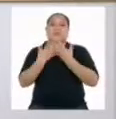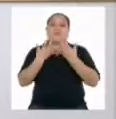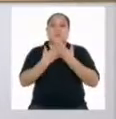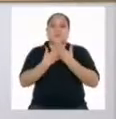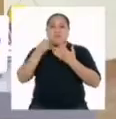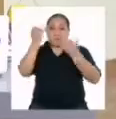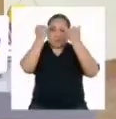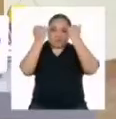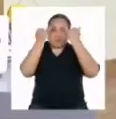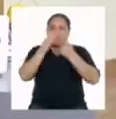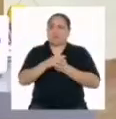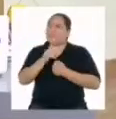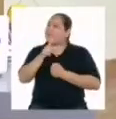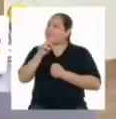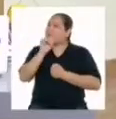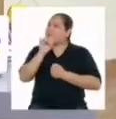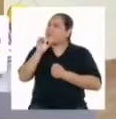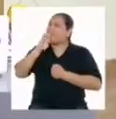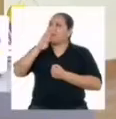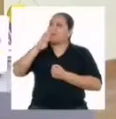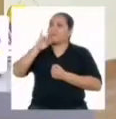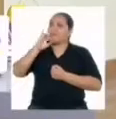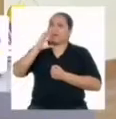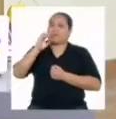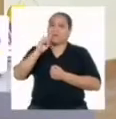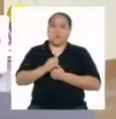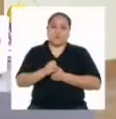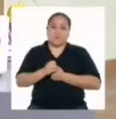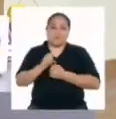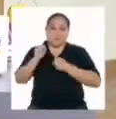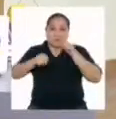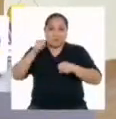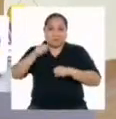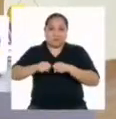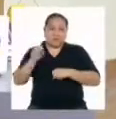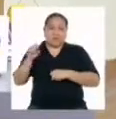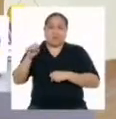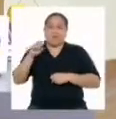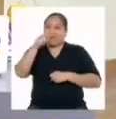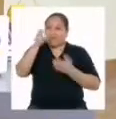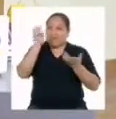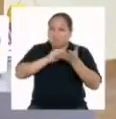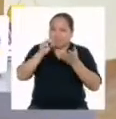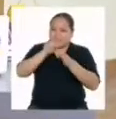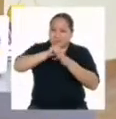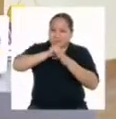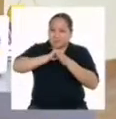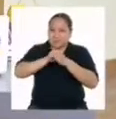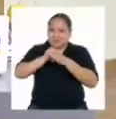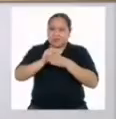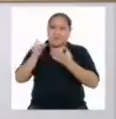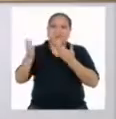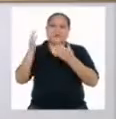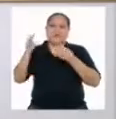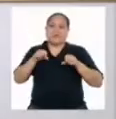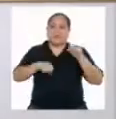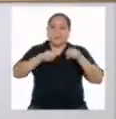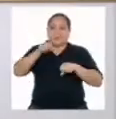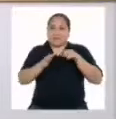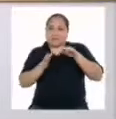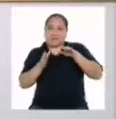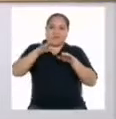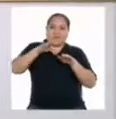relacionar ideas. Es como con la bici. Mientras más practicas, más fácil se te hace mantener el equilibrio y seguir avanzando.